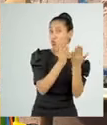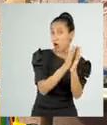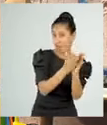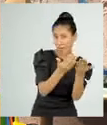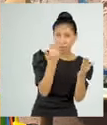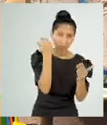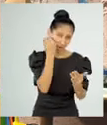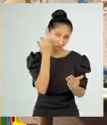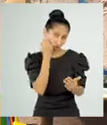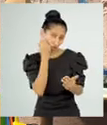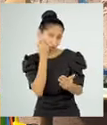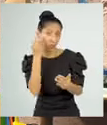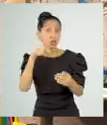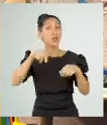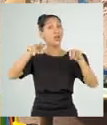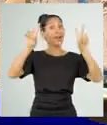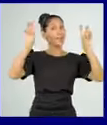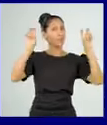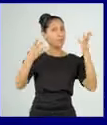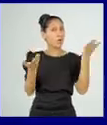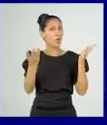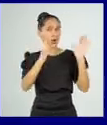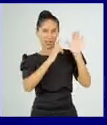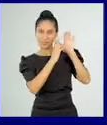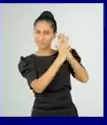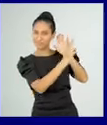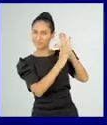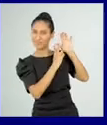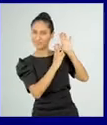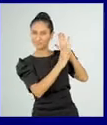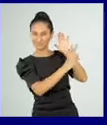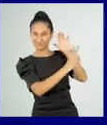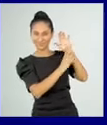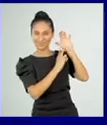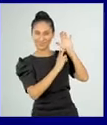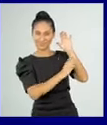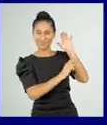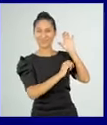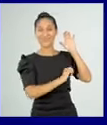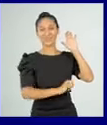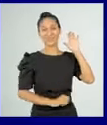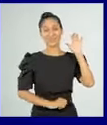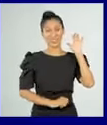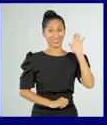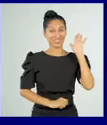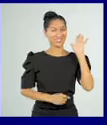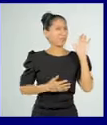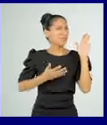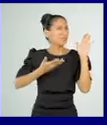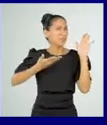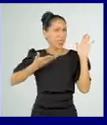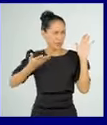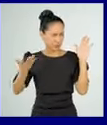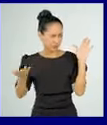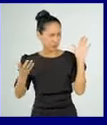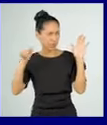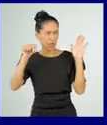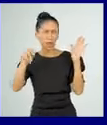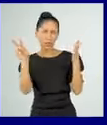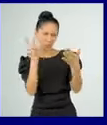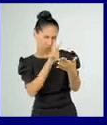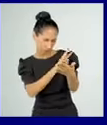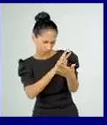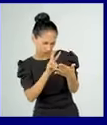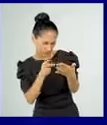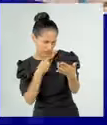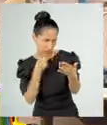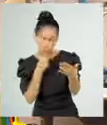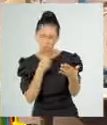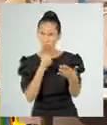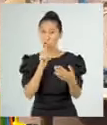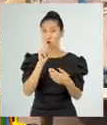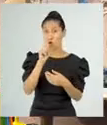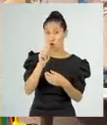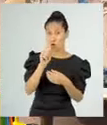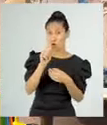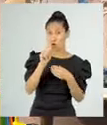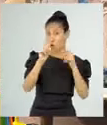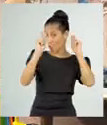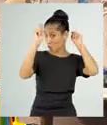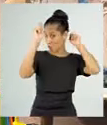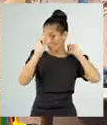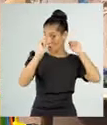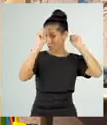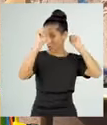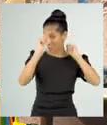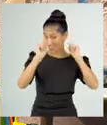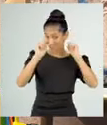el tema de hoy es... Textos instructivos y sus características. Para ello vamos a ver cómo se elabora un gorrito